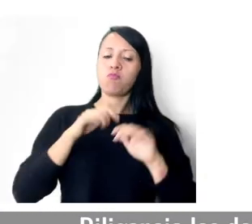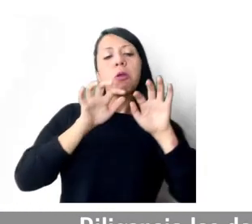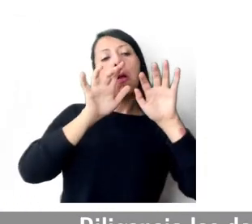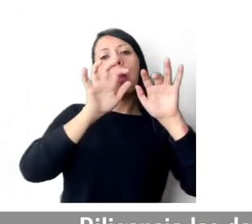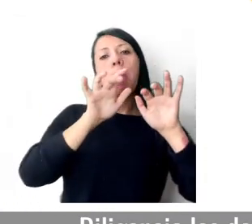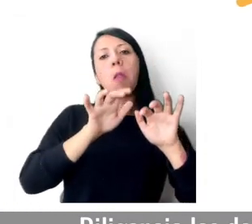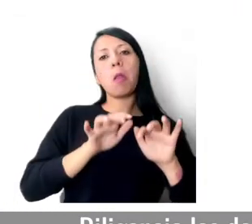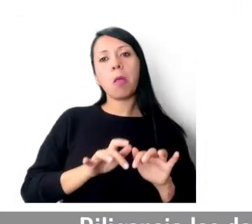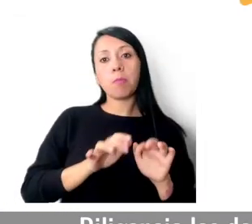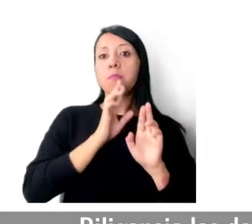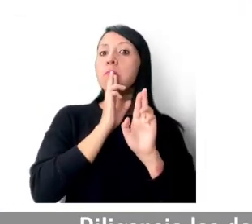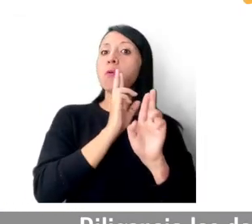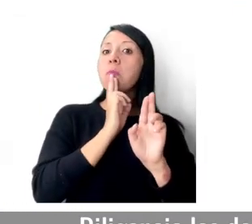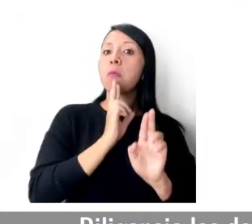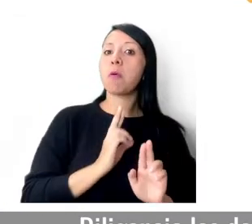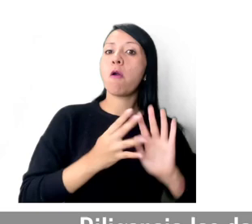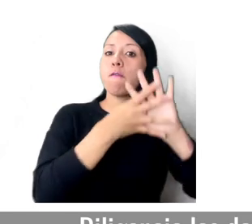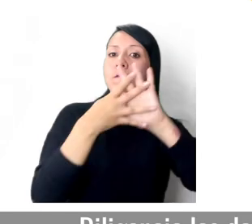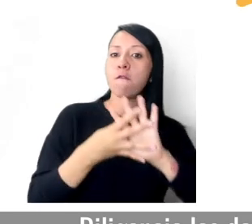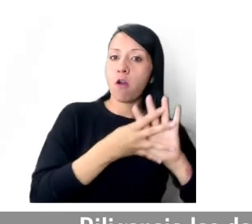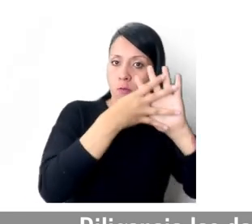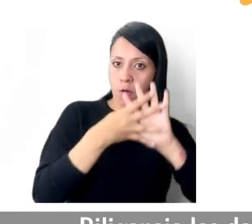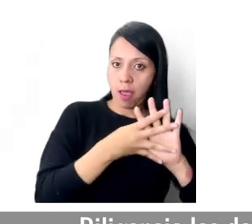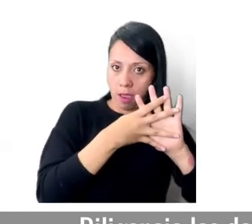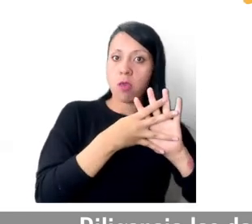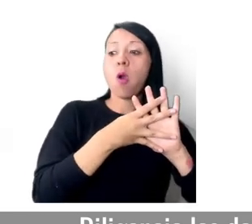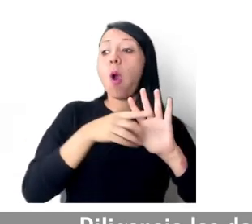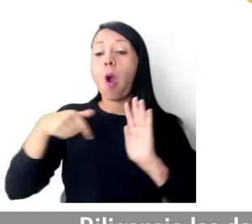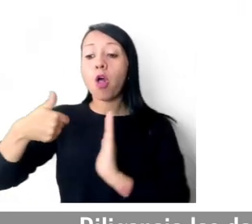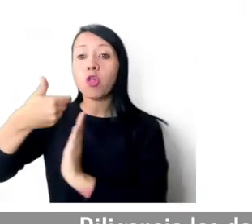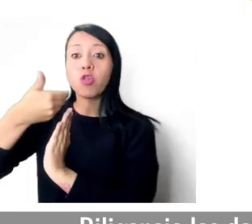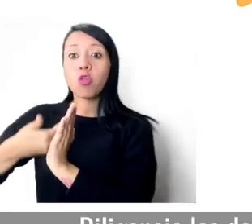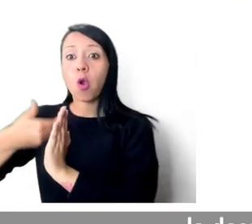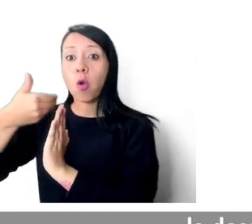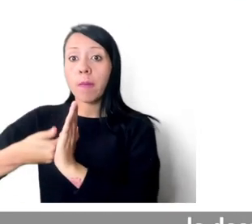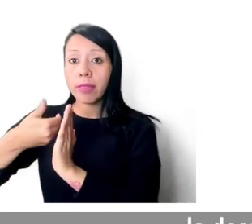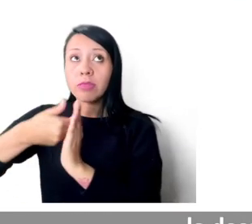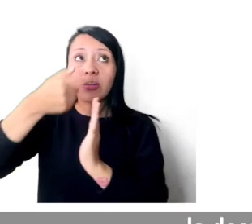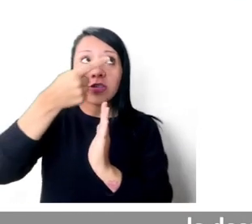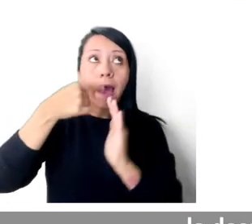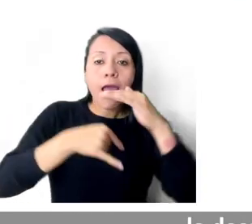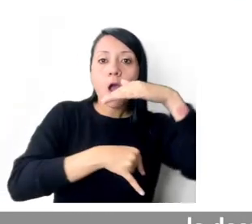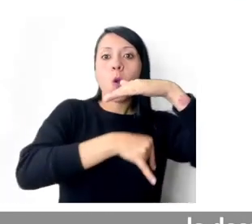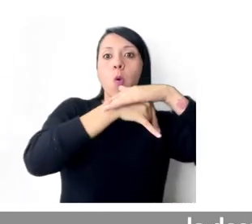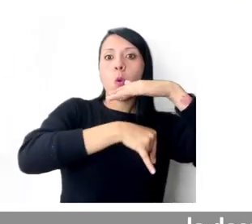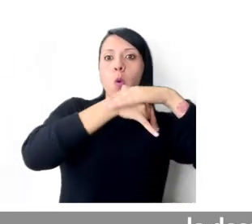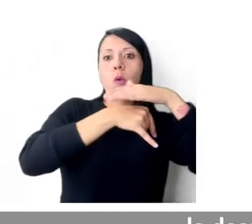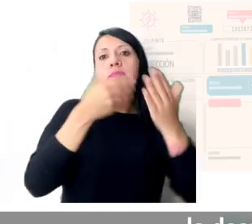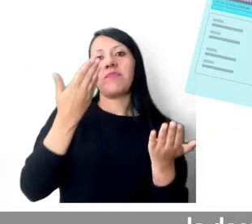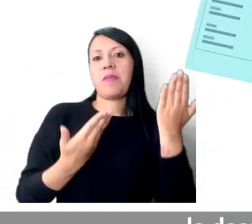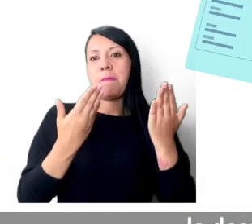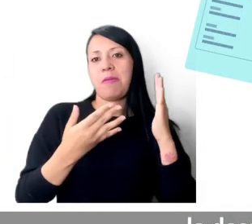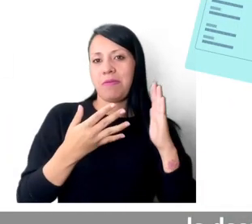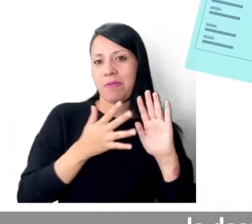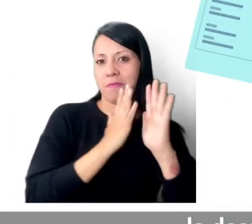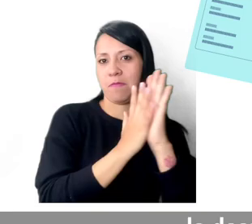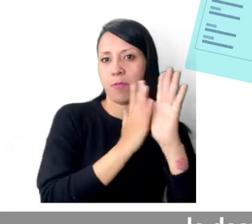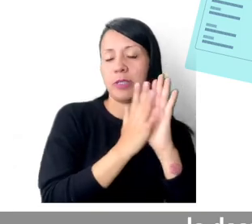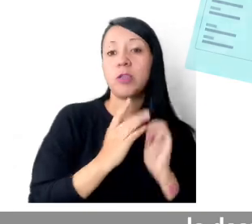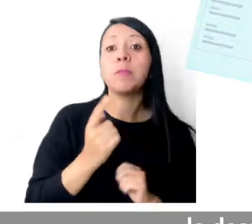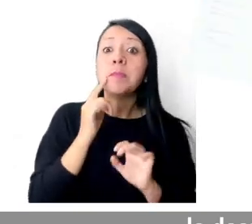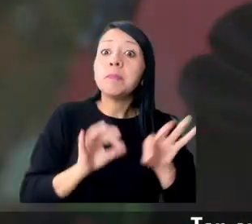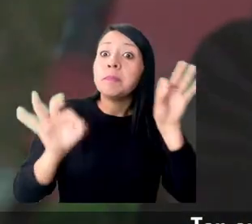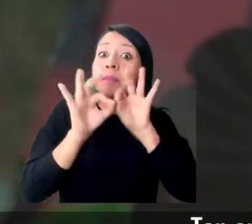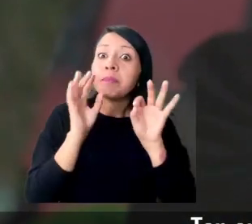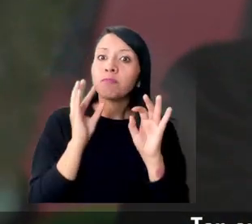datos verificando las respuestas para el formulario. Así, podrás cargar la documentación que te exige la plataforma según